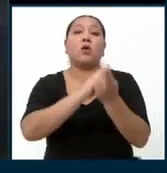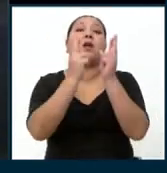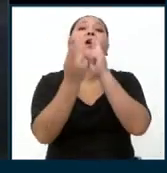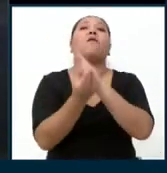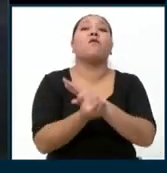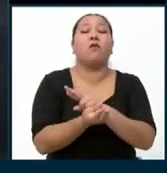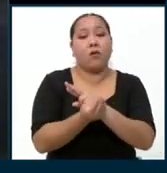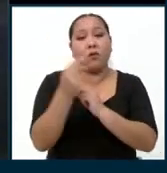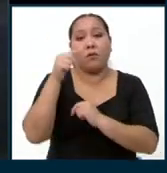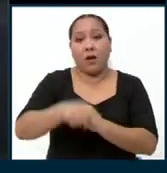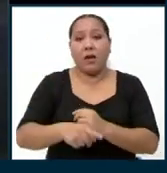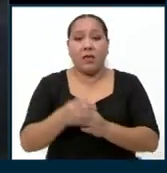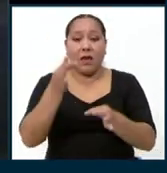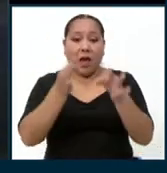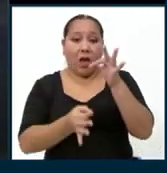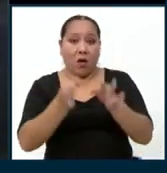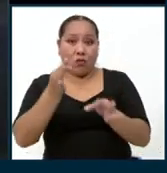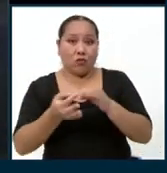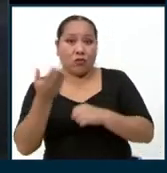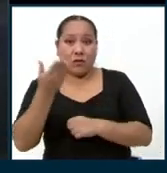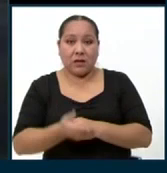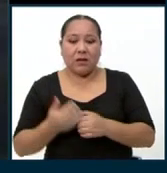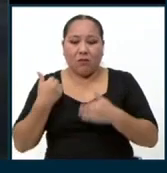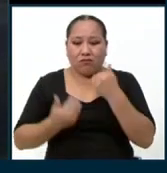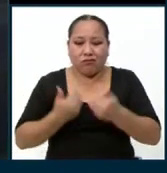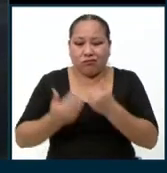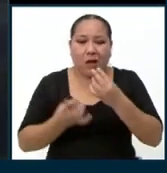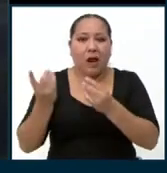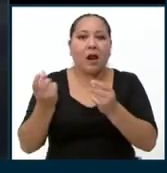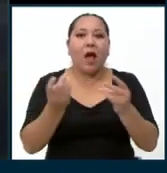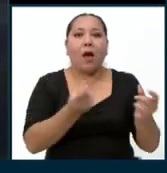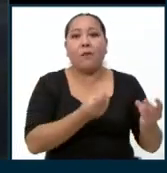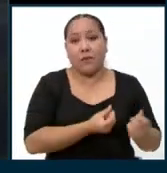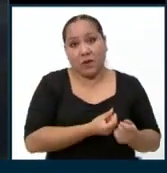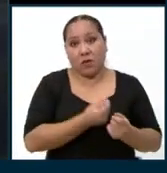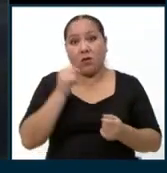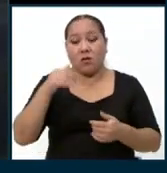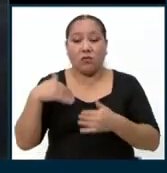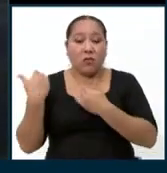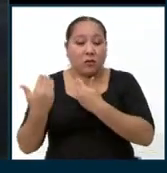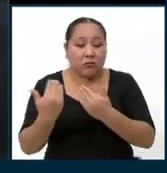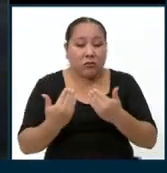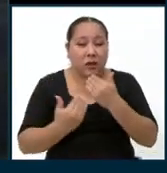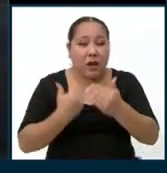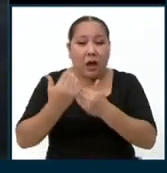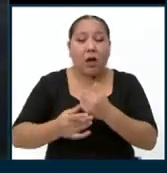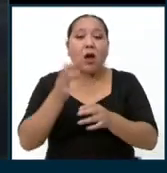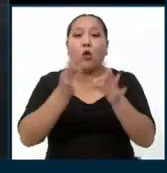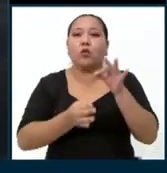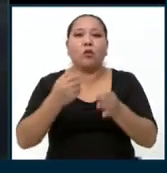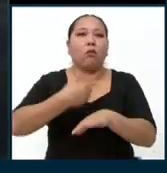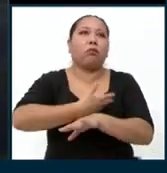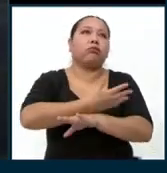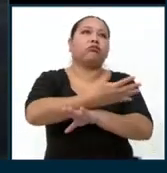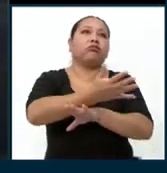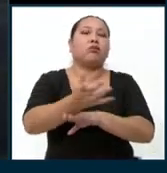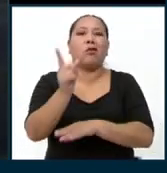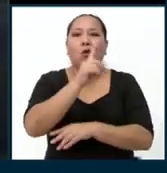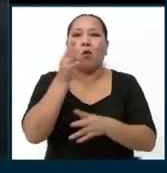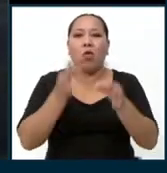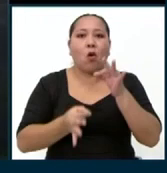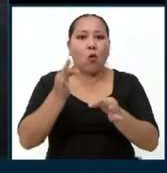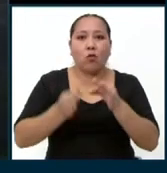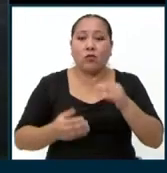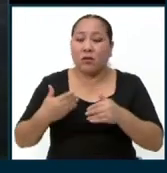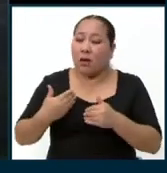para la celeridad procesal. Una celeridad donde una justicia no debe demorar, porque una justicia tardía